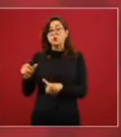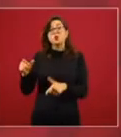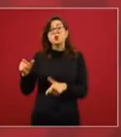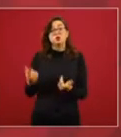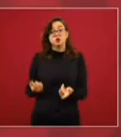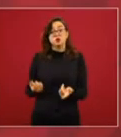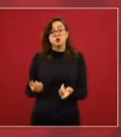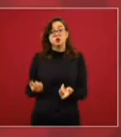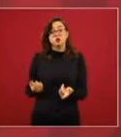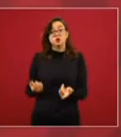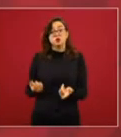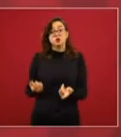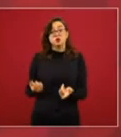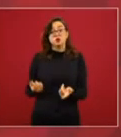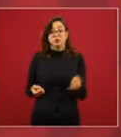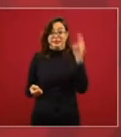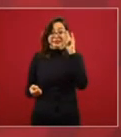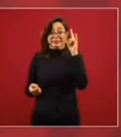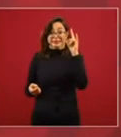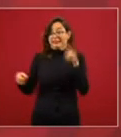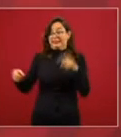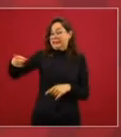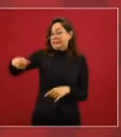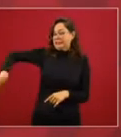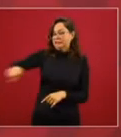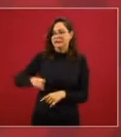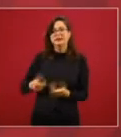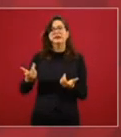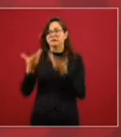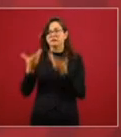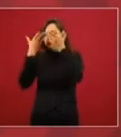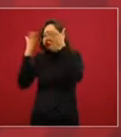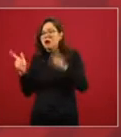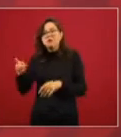pedían que nos endeudáramos